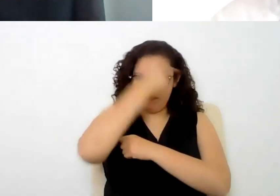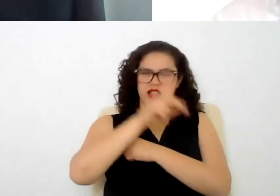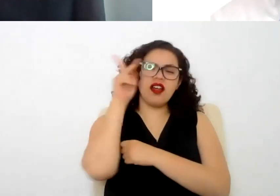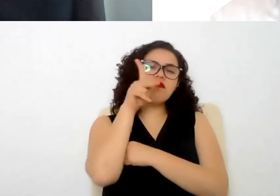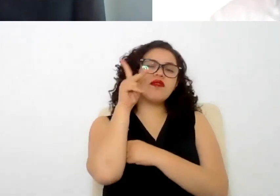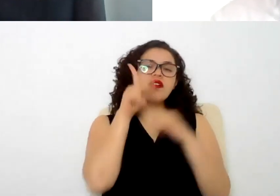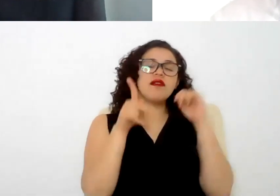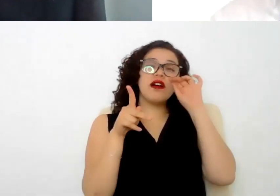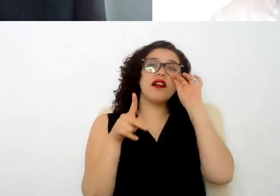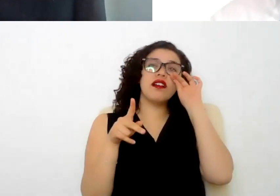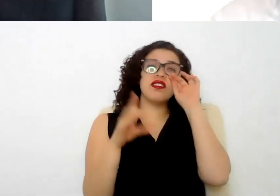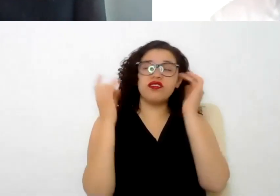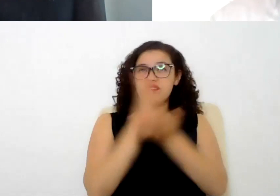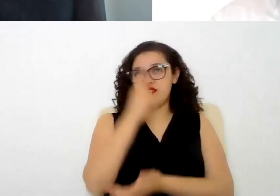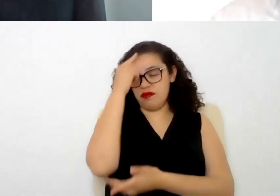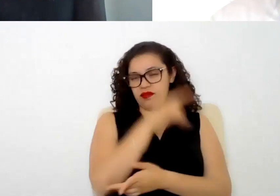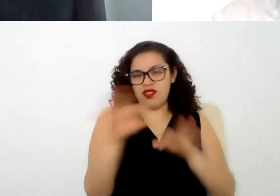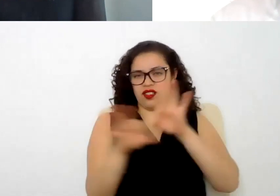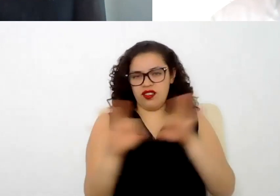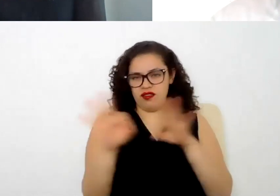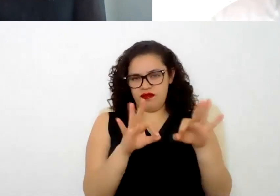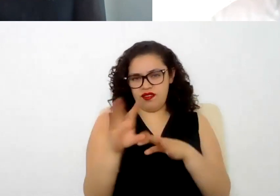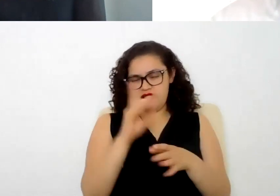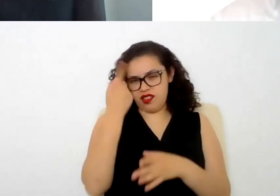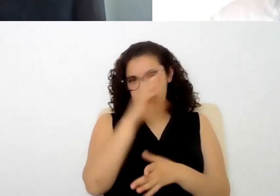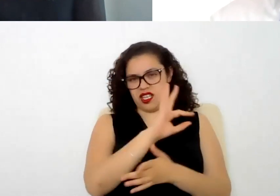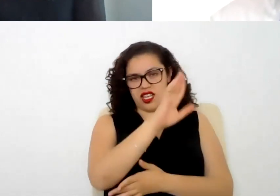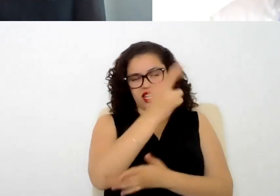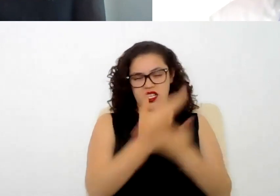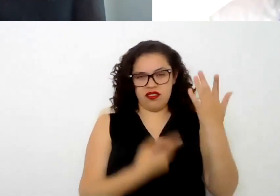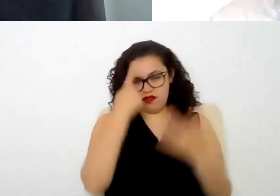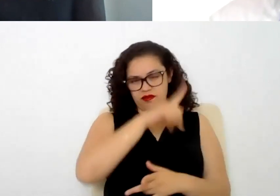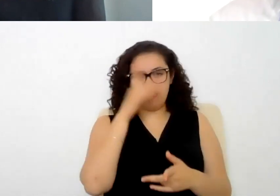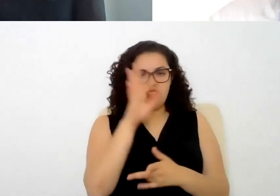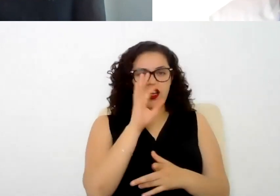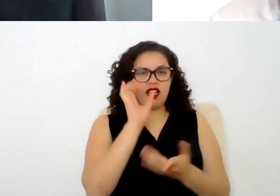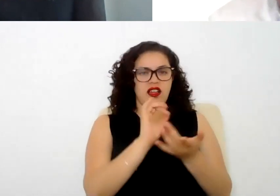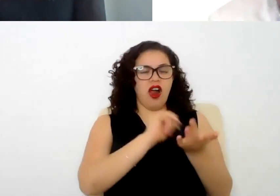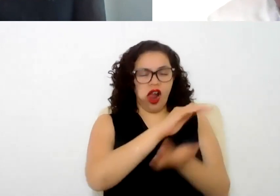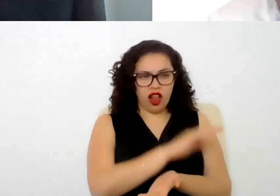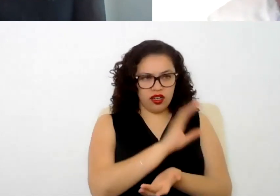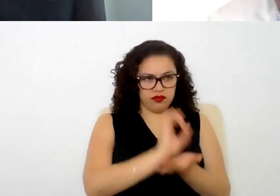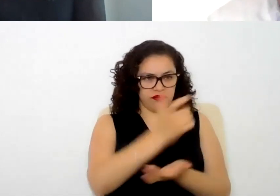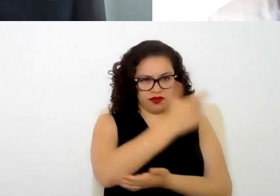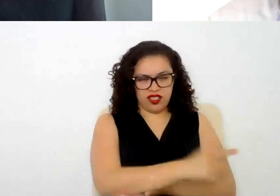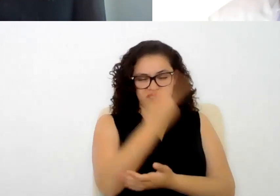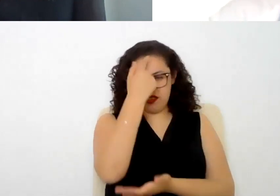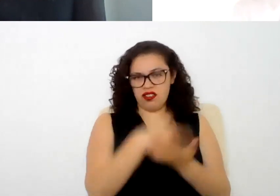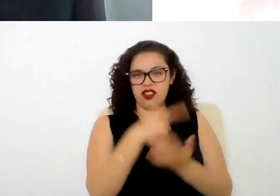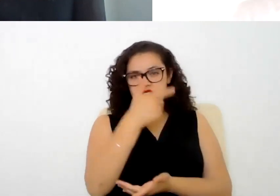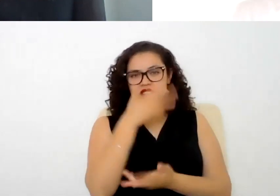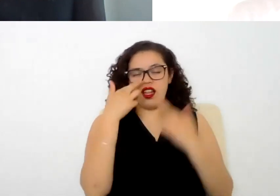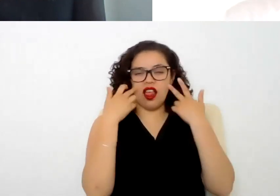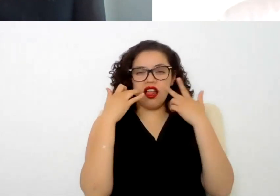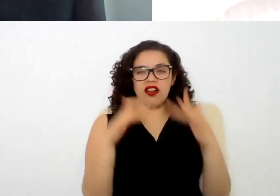¿es suficiente el convenio de terminación laboral y el recibo de finiquito? ¿en este caso no habría propiamente una renuncia correcta?